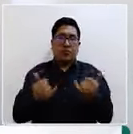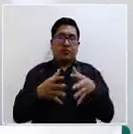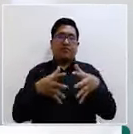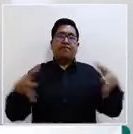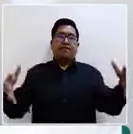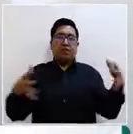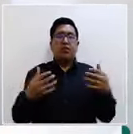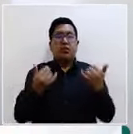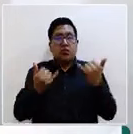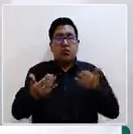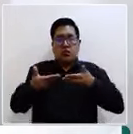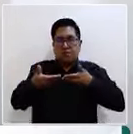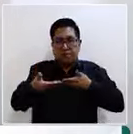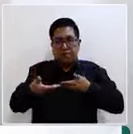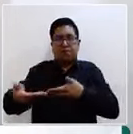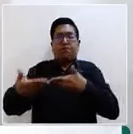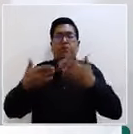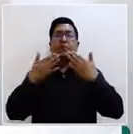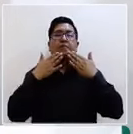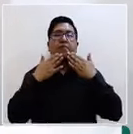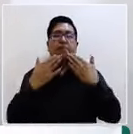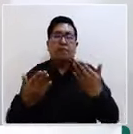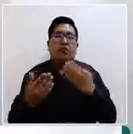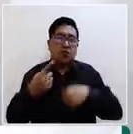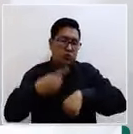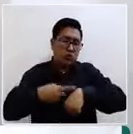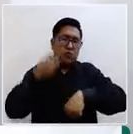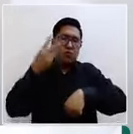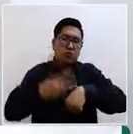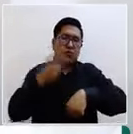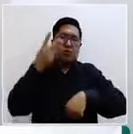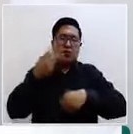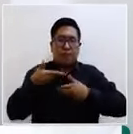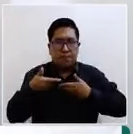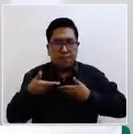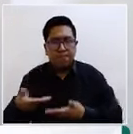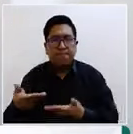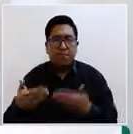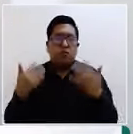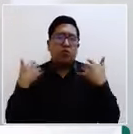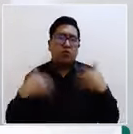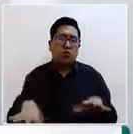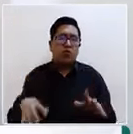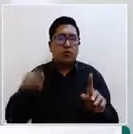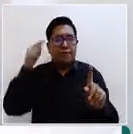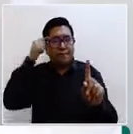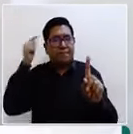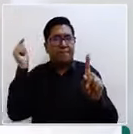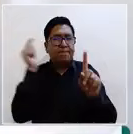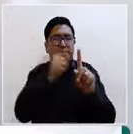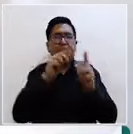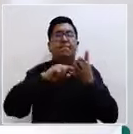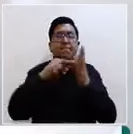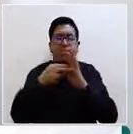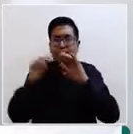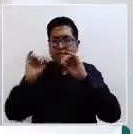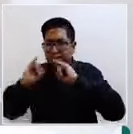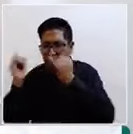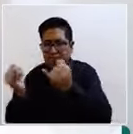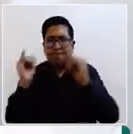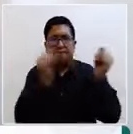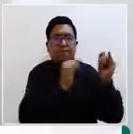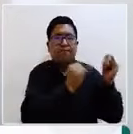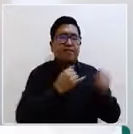siento muy agradecido. la segunda ocasión que estoy siendo parte de algo que va referido a las instituciones y realmente me siento muy